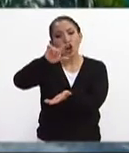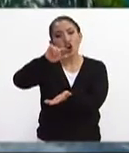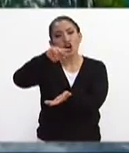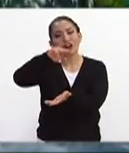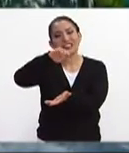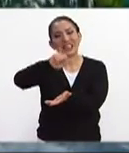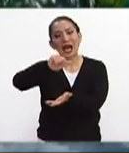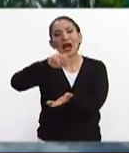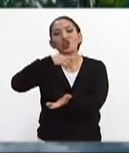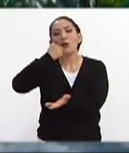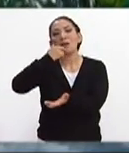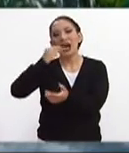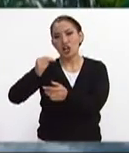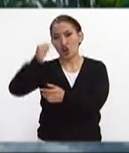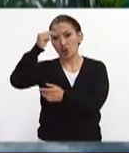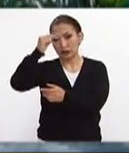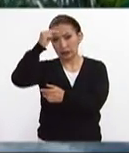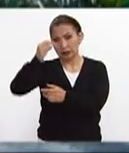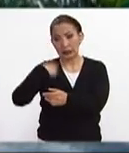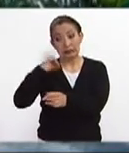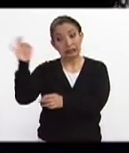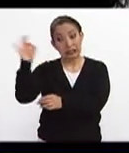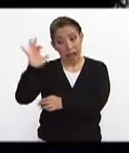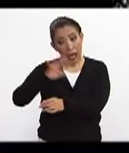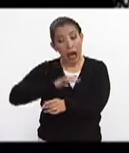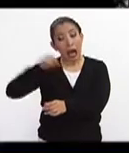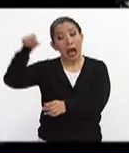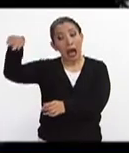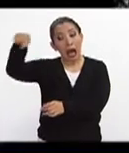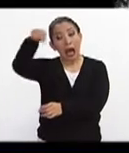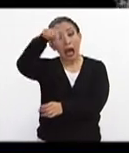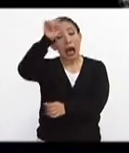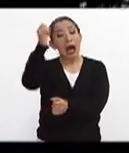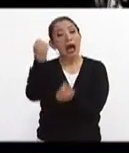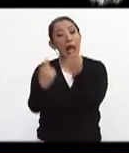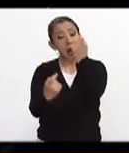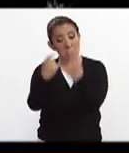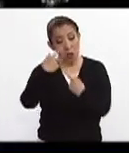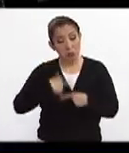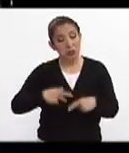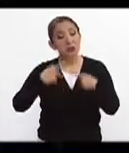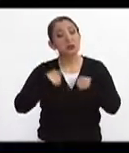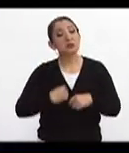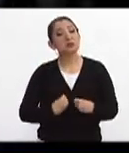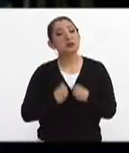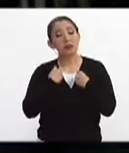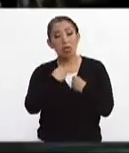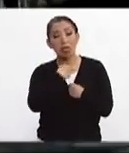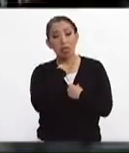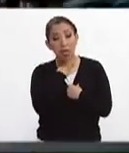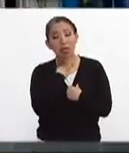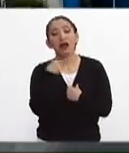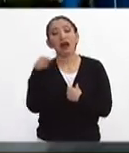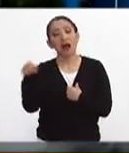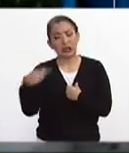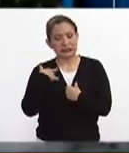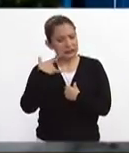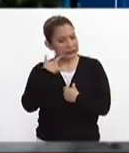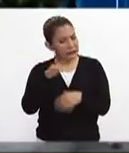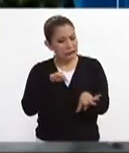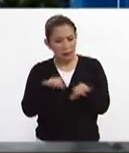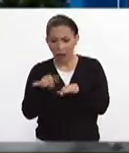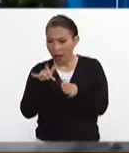Roma Norte, tenemos reportes de que podría existir todavía la posibilidad de personas ahí atrapadas. Estamos trabajando intensamente en eso,